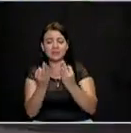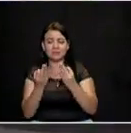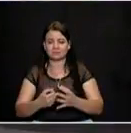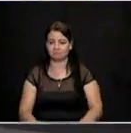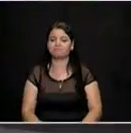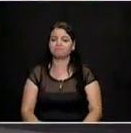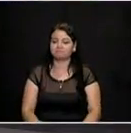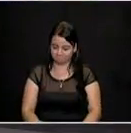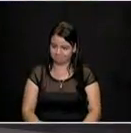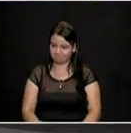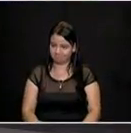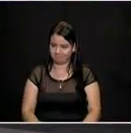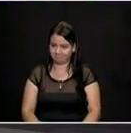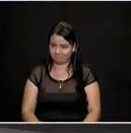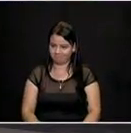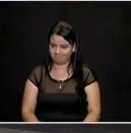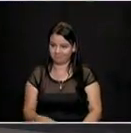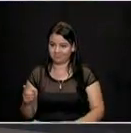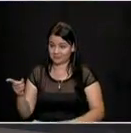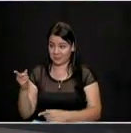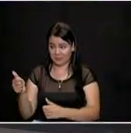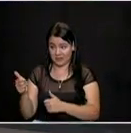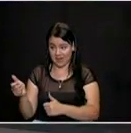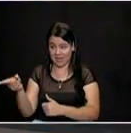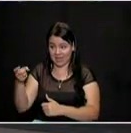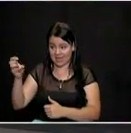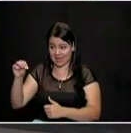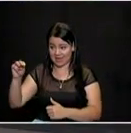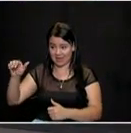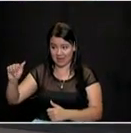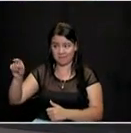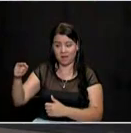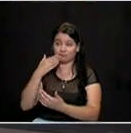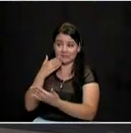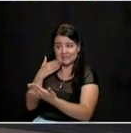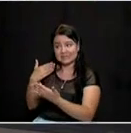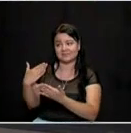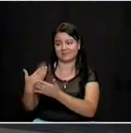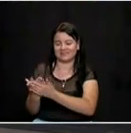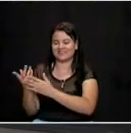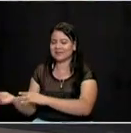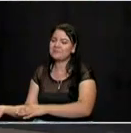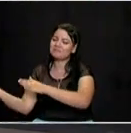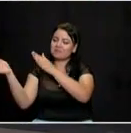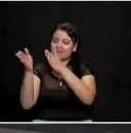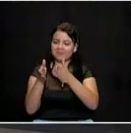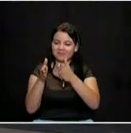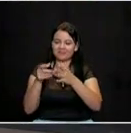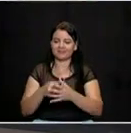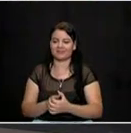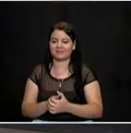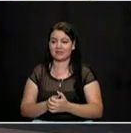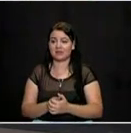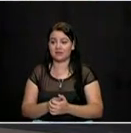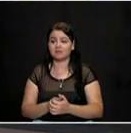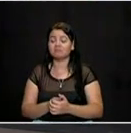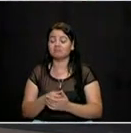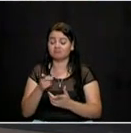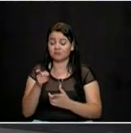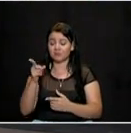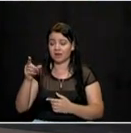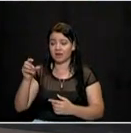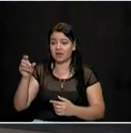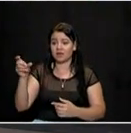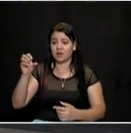Candidata Gema Mejía, izquierdo de Colombia Justa Libres, muchas gracias. Ahora disponga de su minuto candidato Jorge